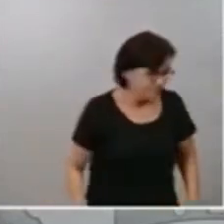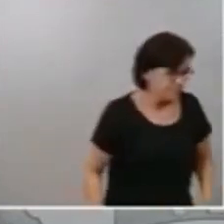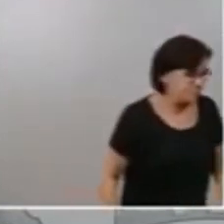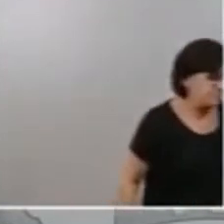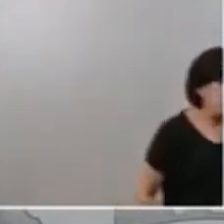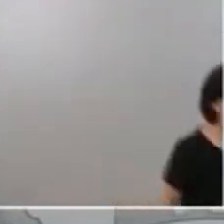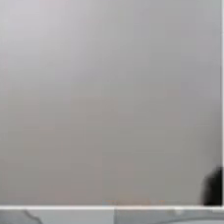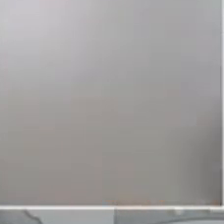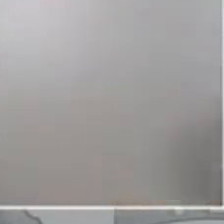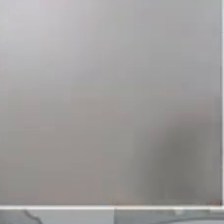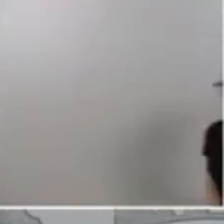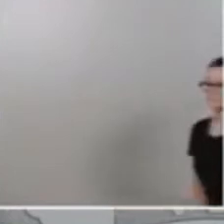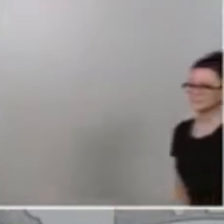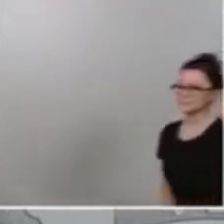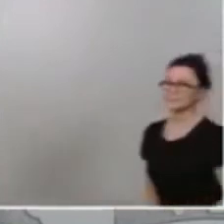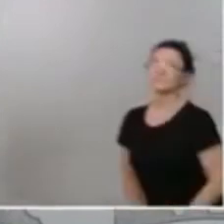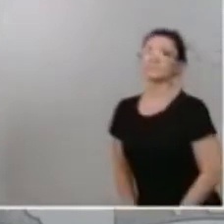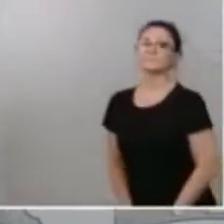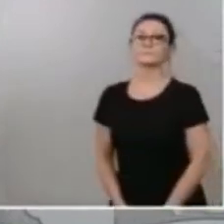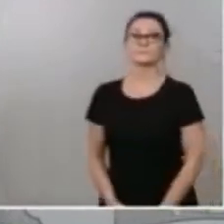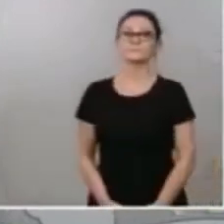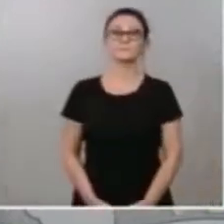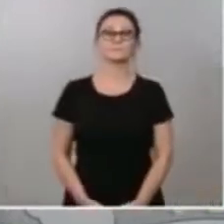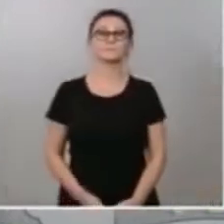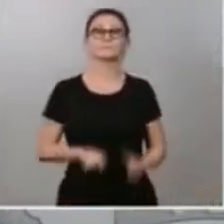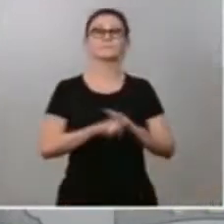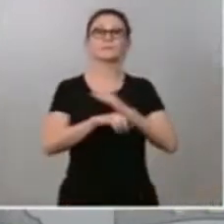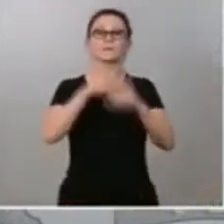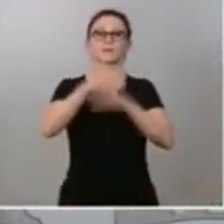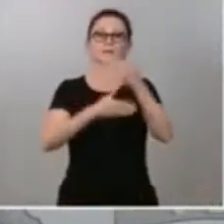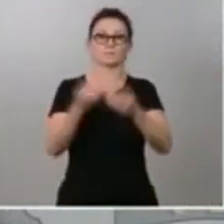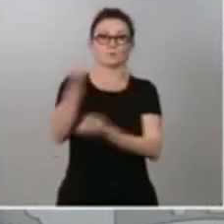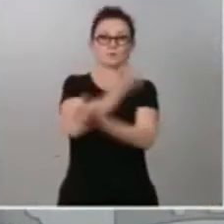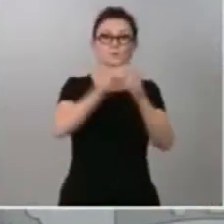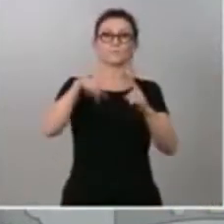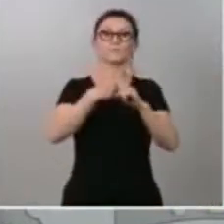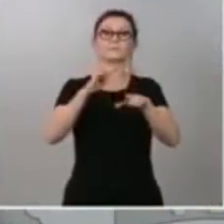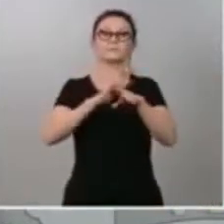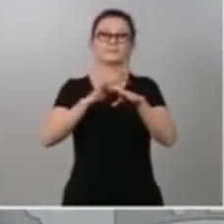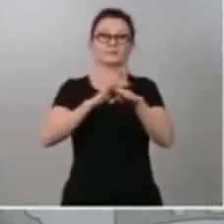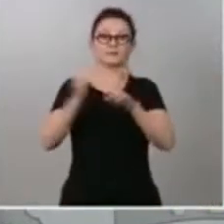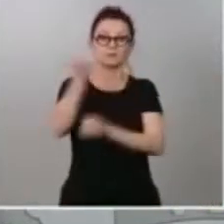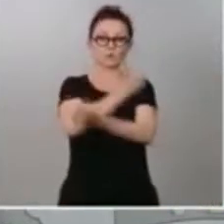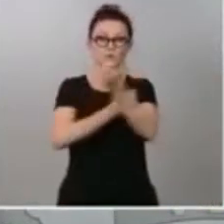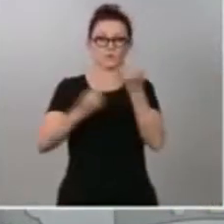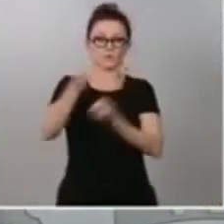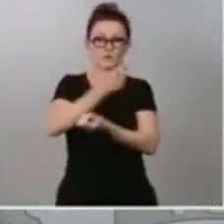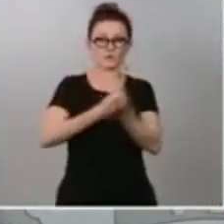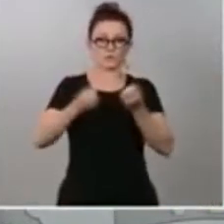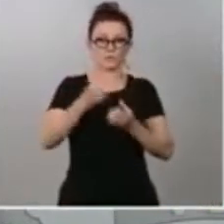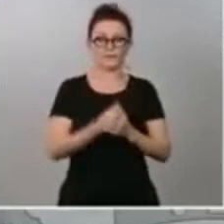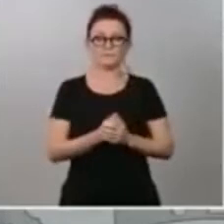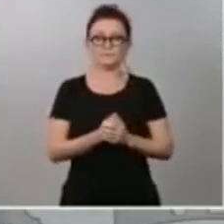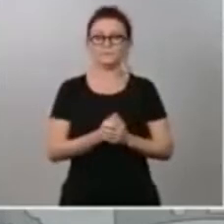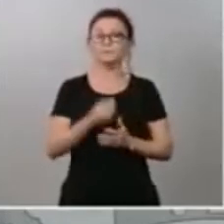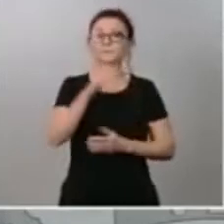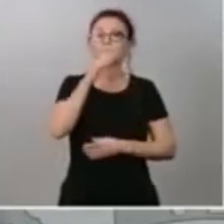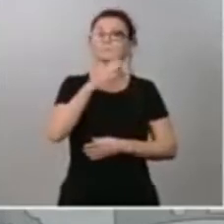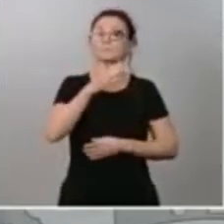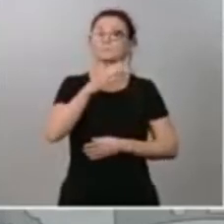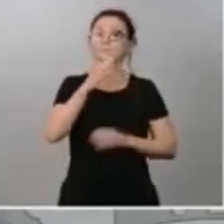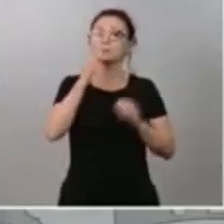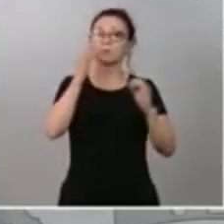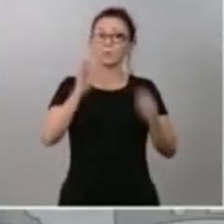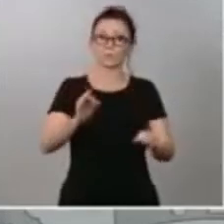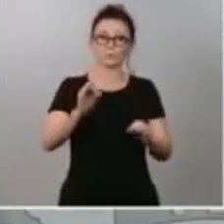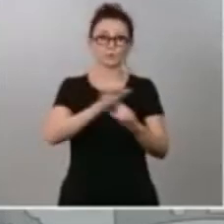relación con la consolidación del crecimiento económico y la digitalización de la economía, porque si algo ha demostrado precisamente la pandemia es